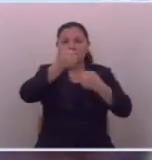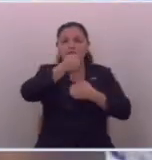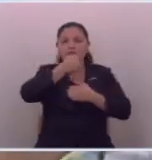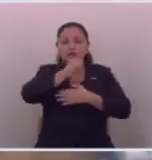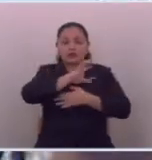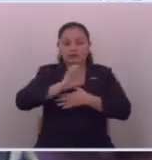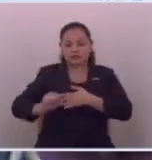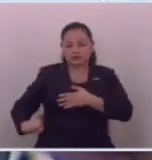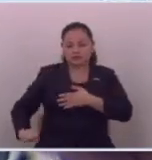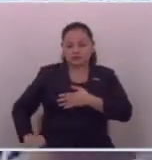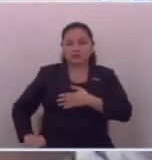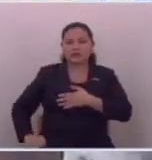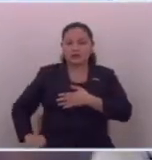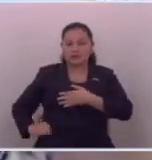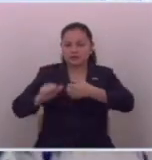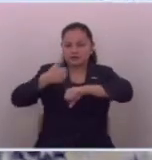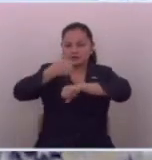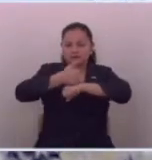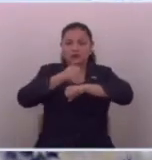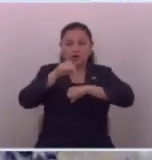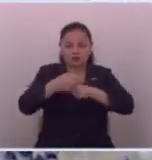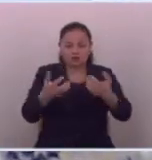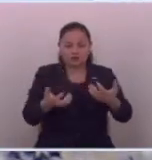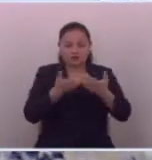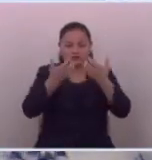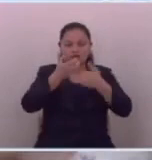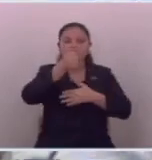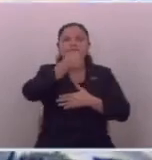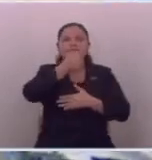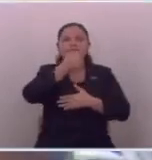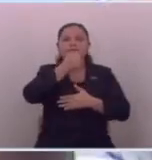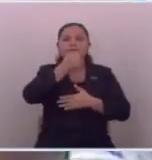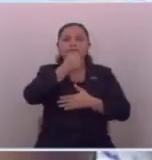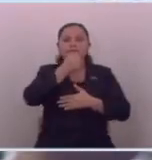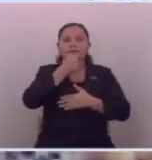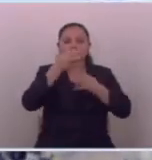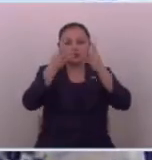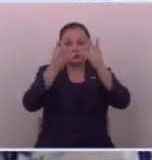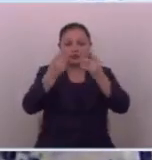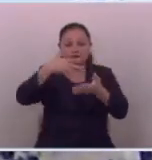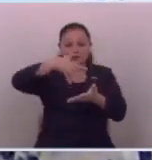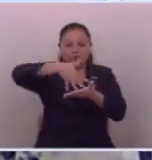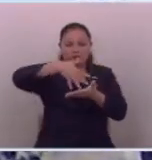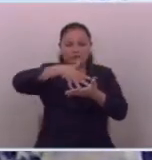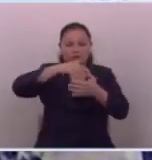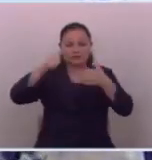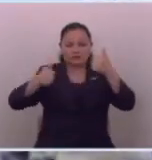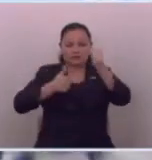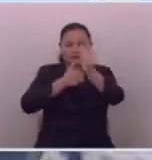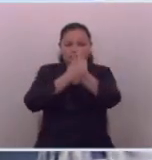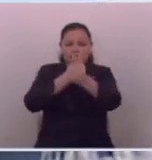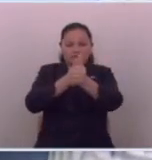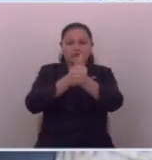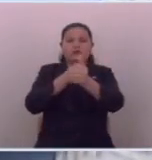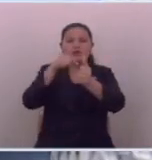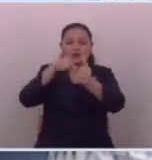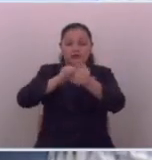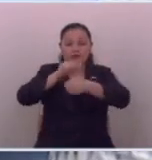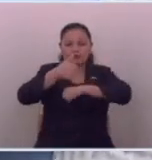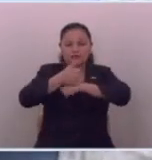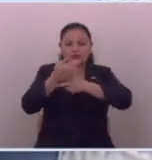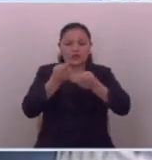además se ha conocido por estas investigaciones periodísticas que hay fondos públicos detrás de esa creación para una